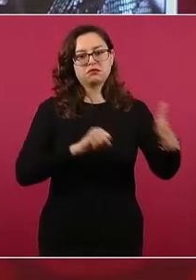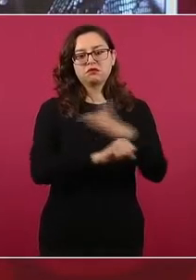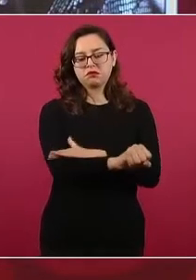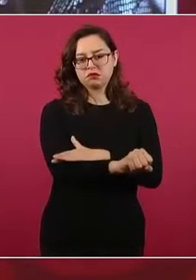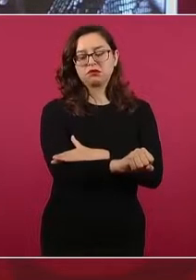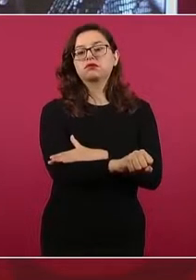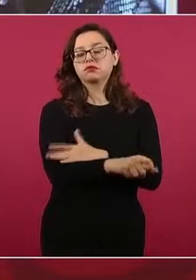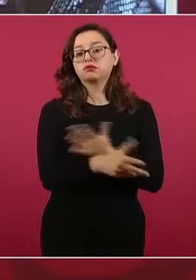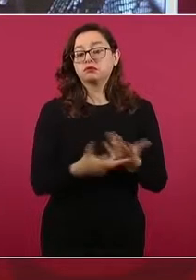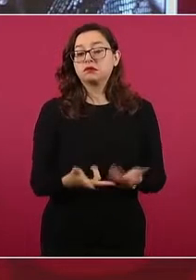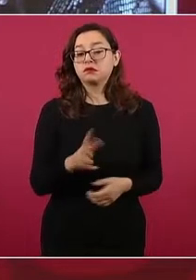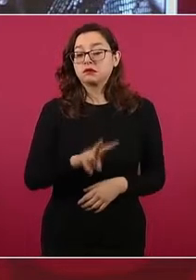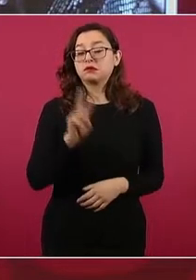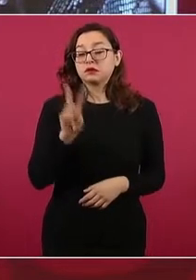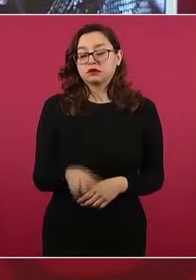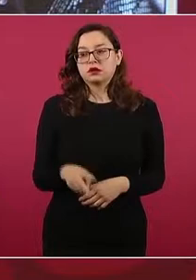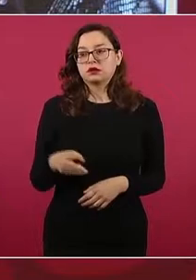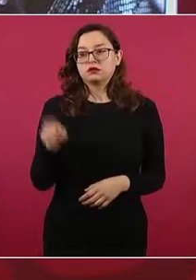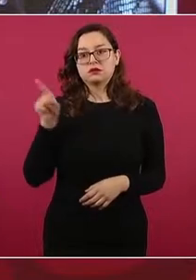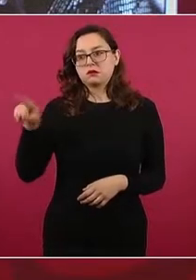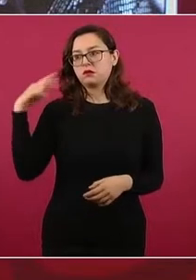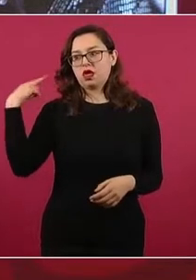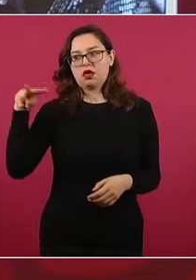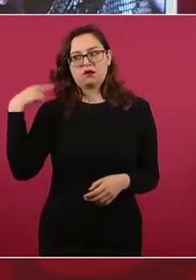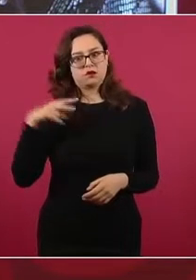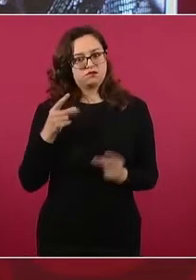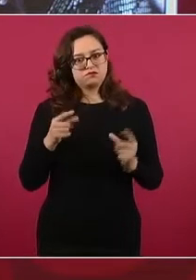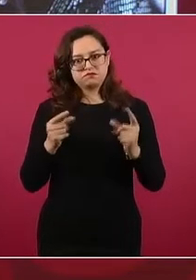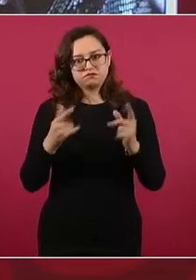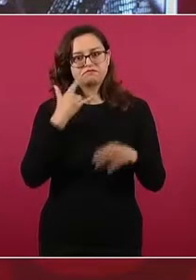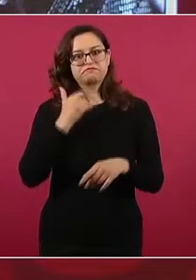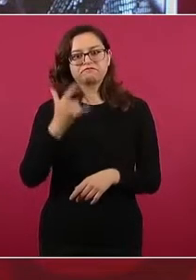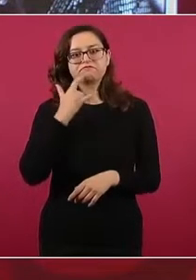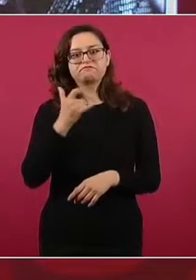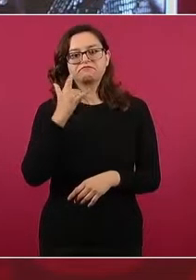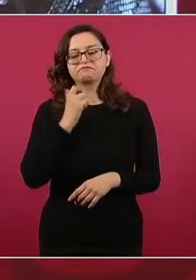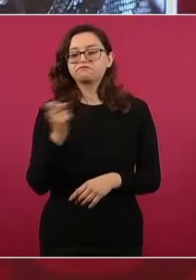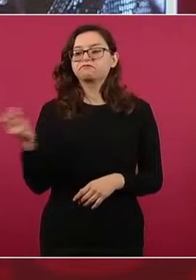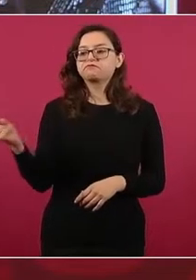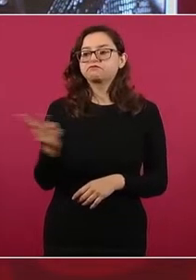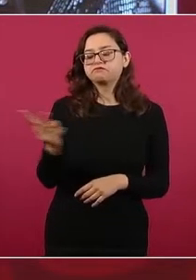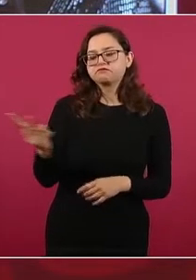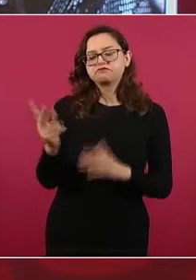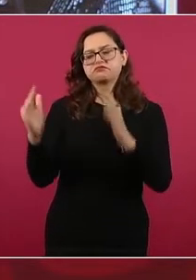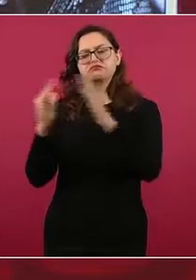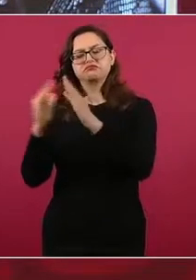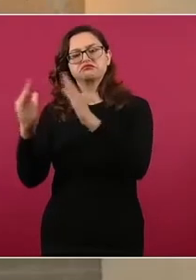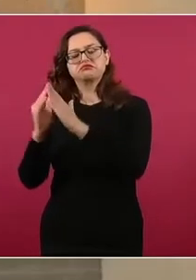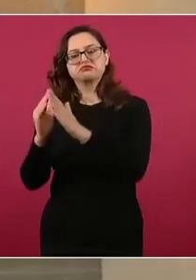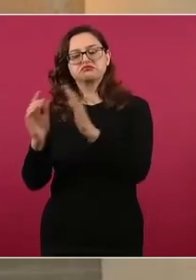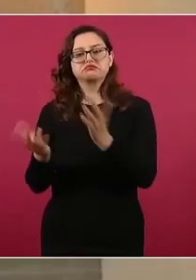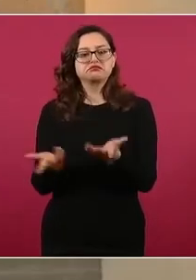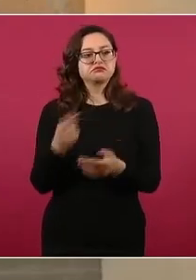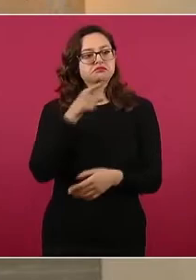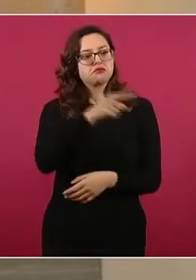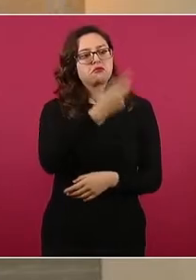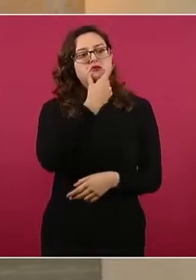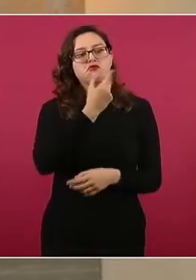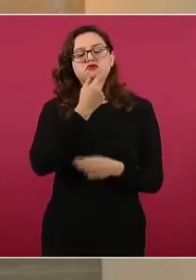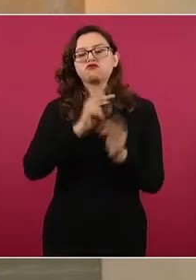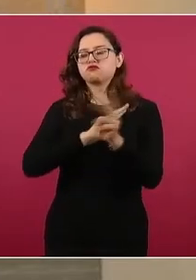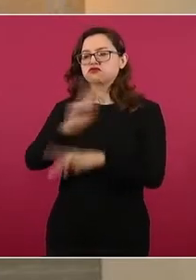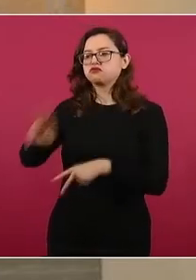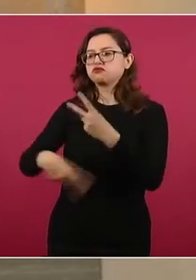tema. Fueron ellas dos privadas de la vida en su domicilio, en un hecho que sacudió a la opinión pública de